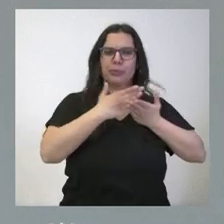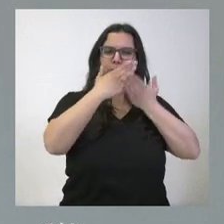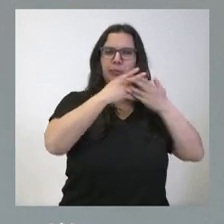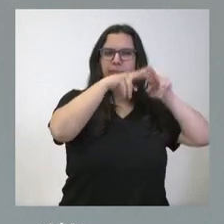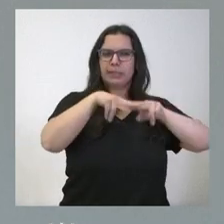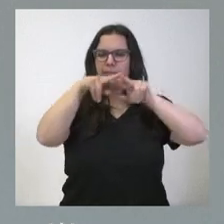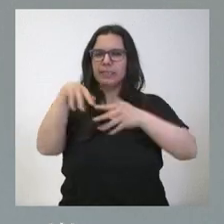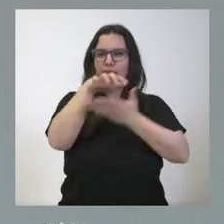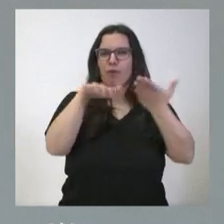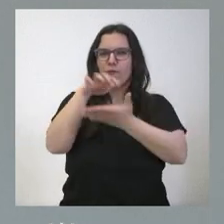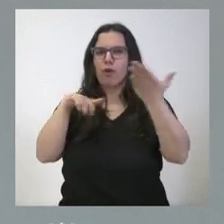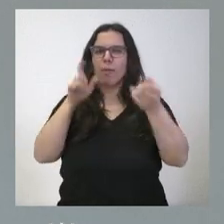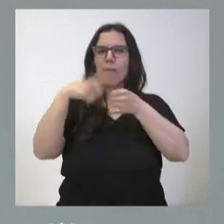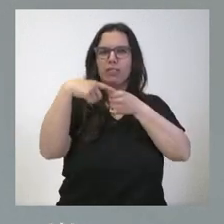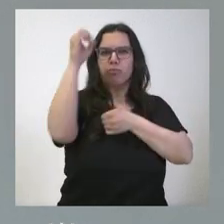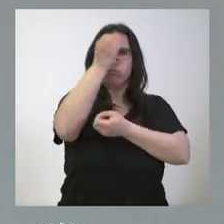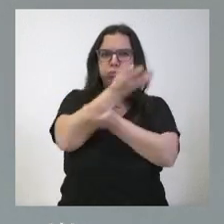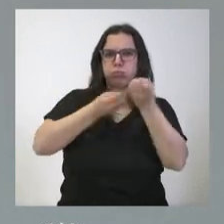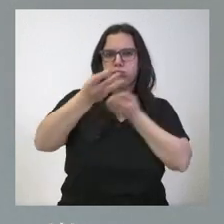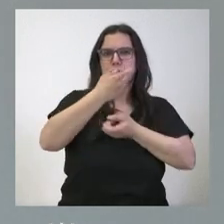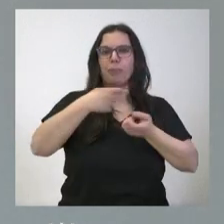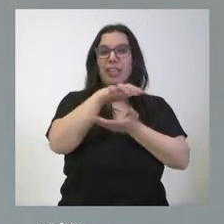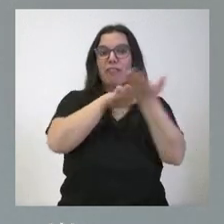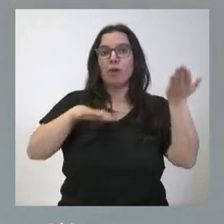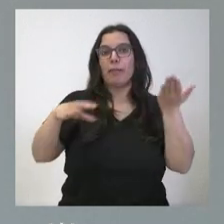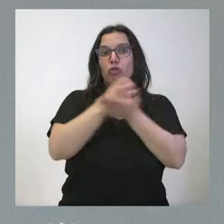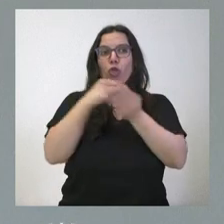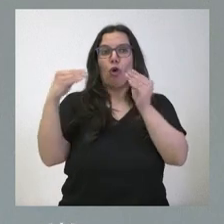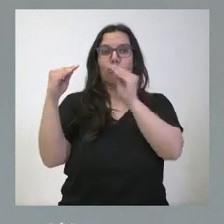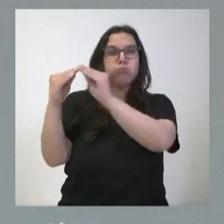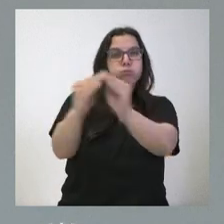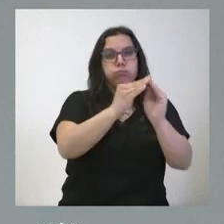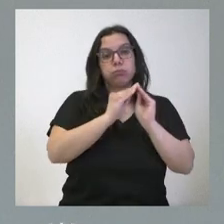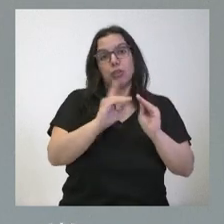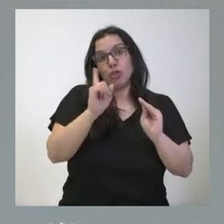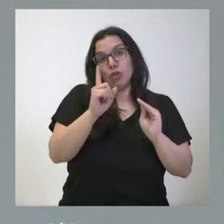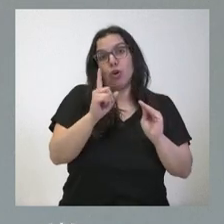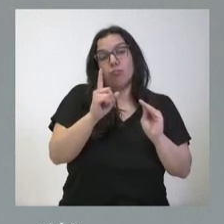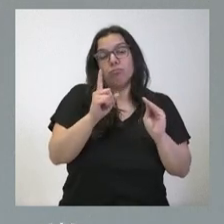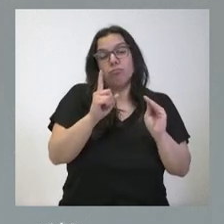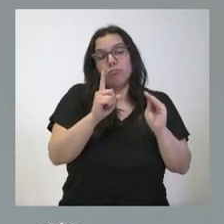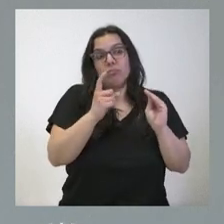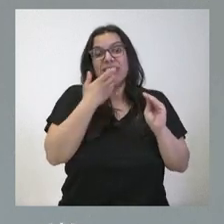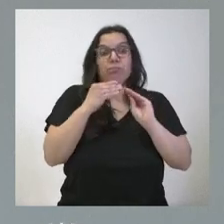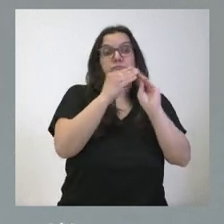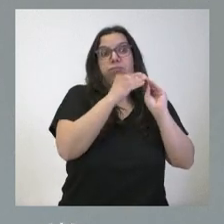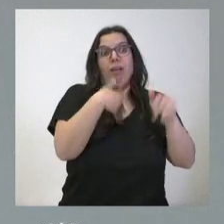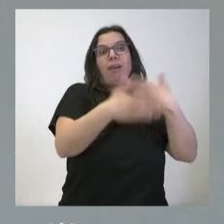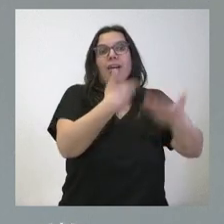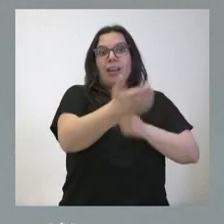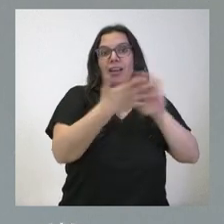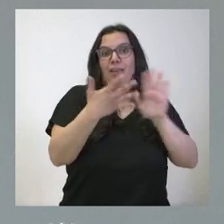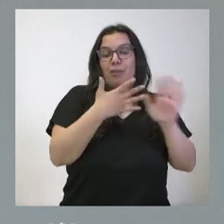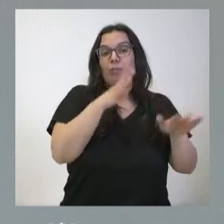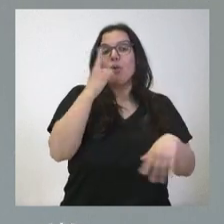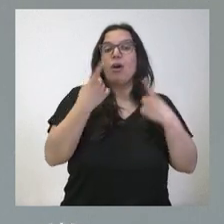entidades no todos los informes siempre van en la misma dirección lo cual agilizaría el expediente porque algunos informes